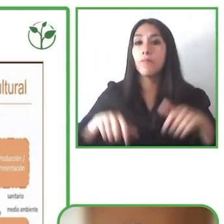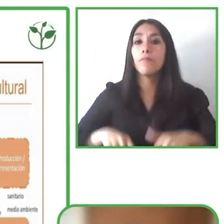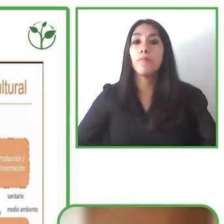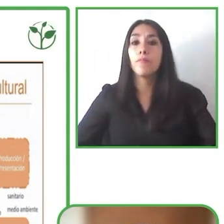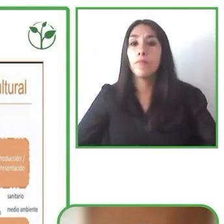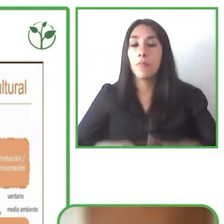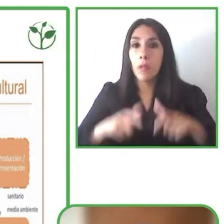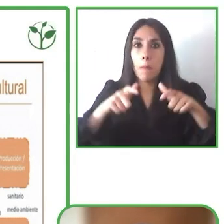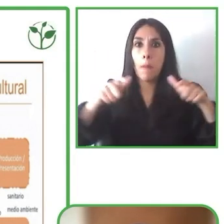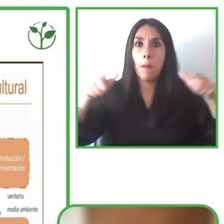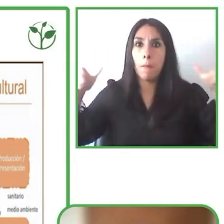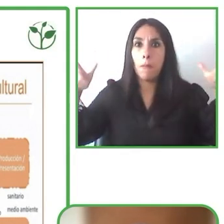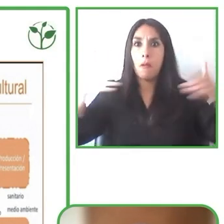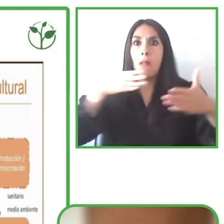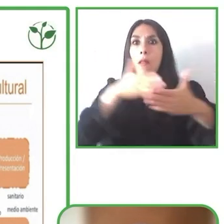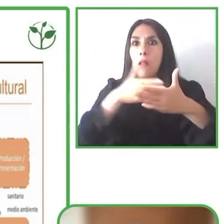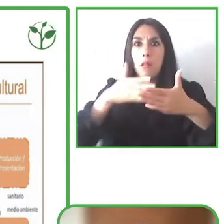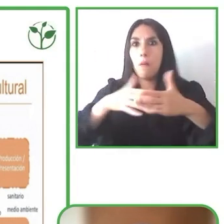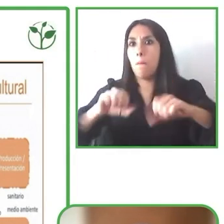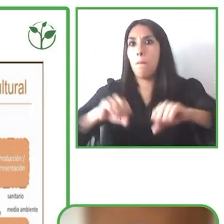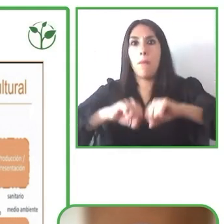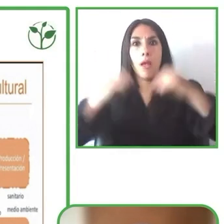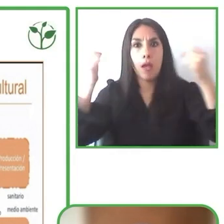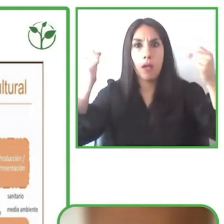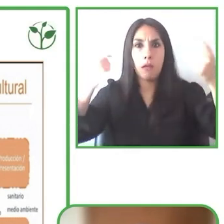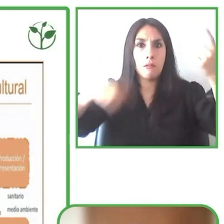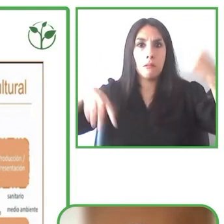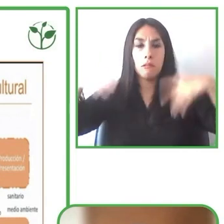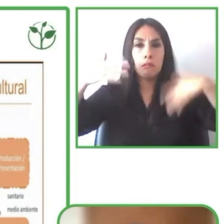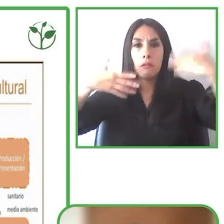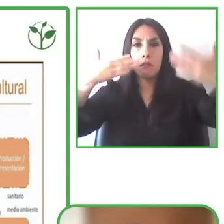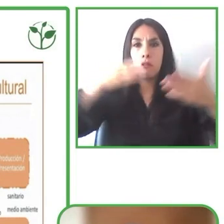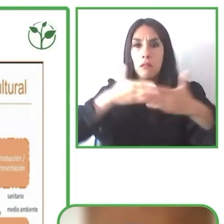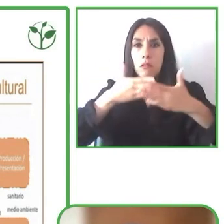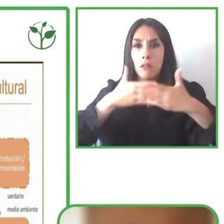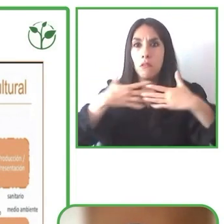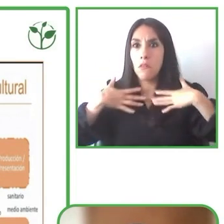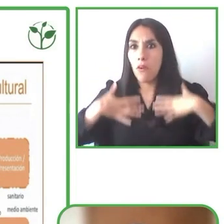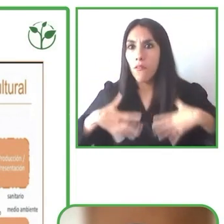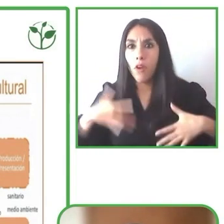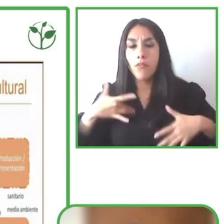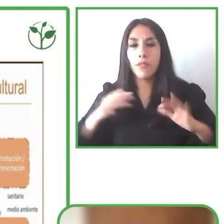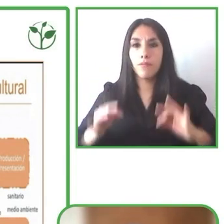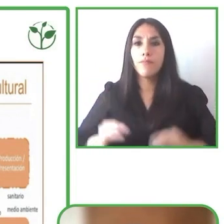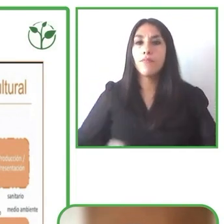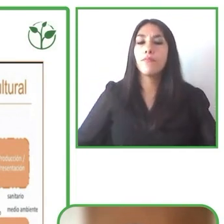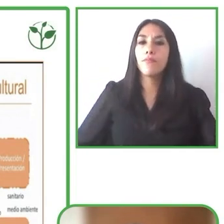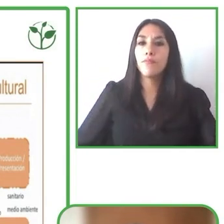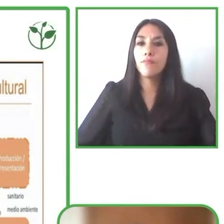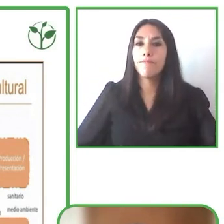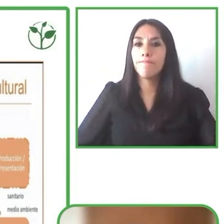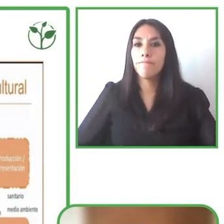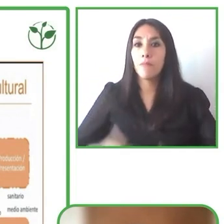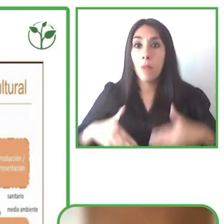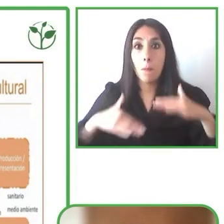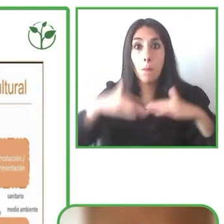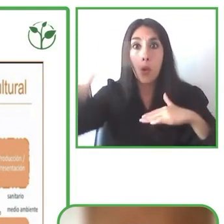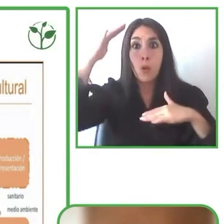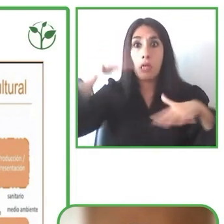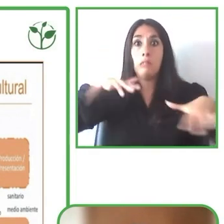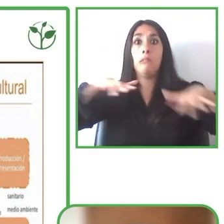barreras físicas en términos de discapacidad física discapacidad cognitiva pero también